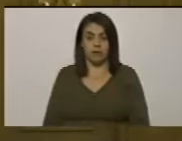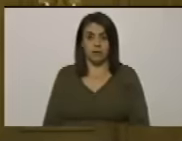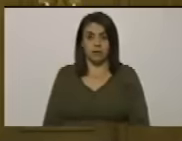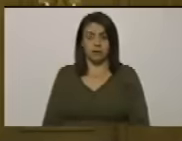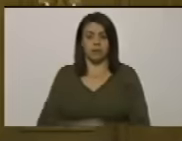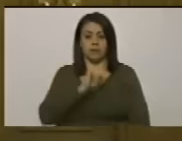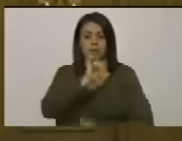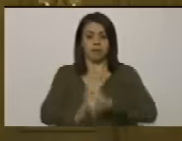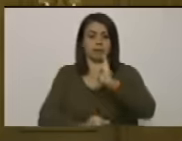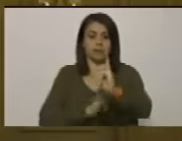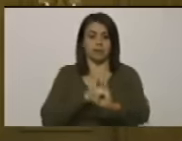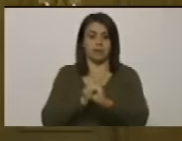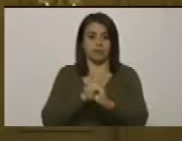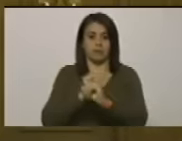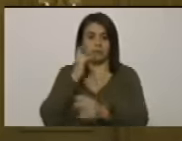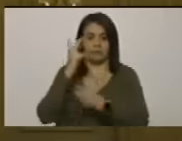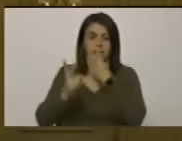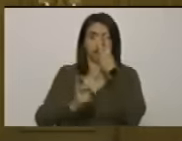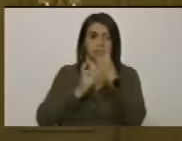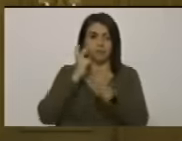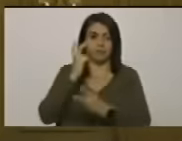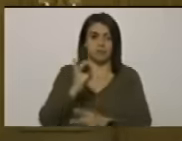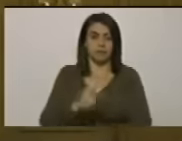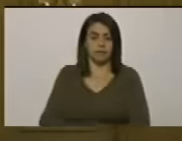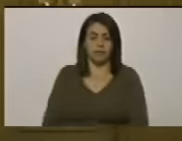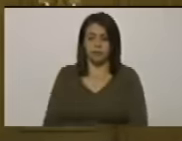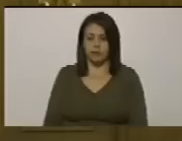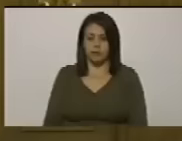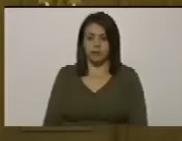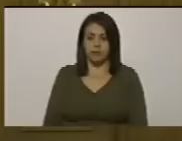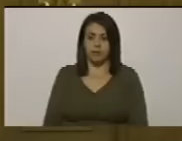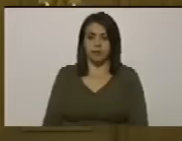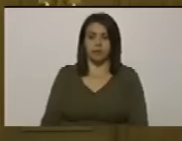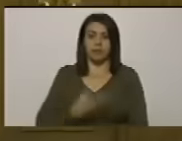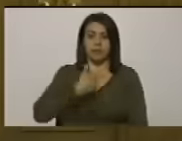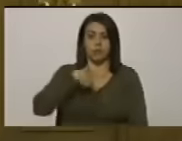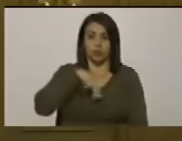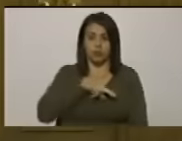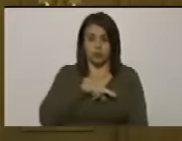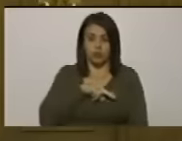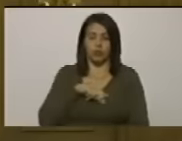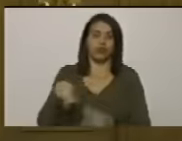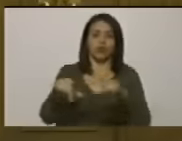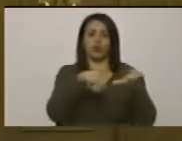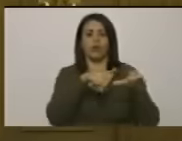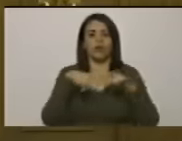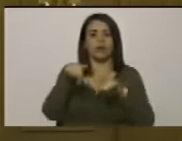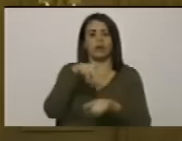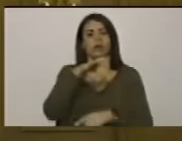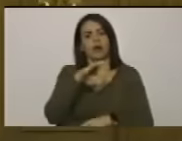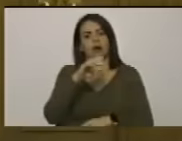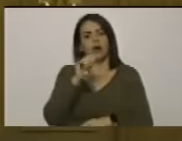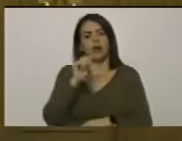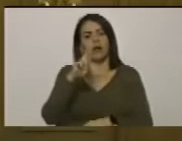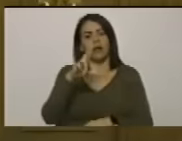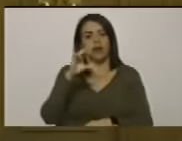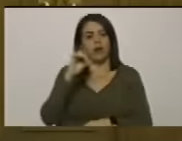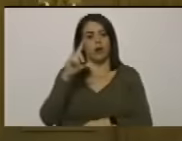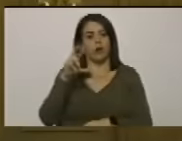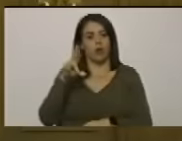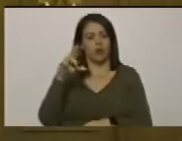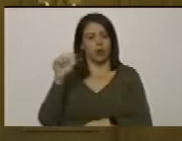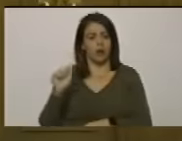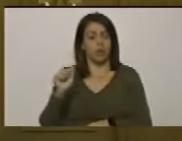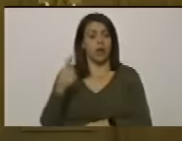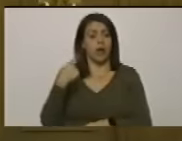internacionalistas que nos visitaba en nuestra amada Carora cuando teníamos la